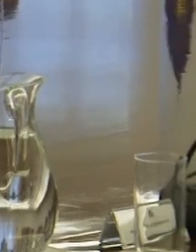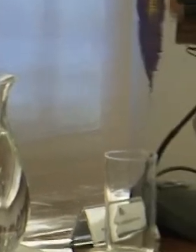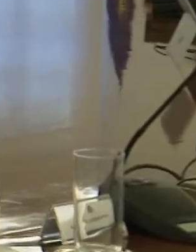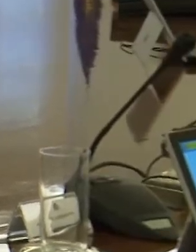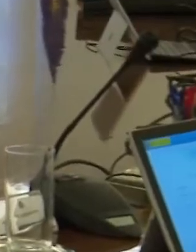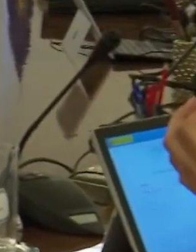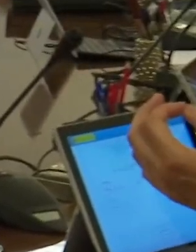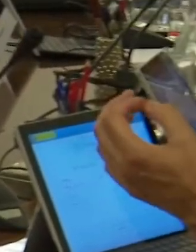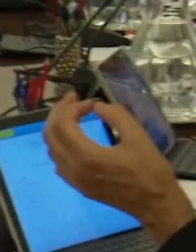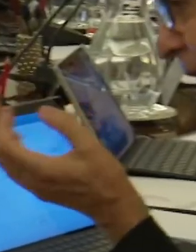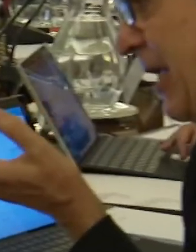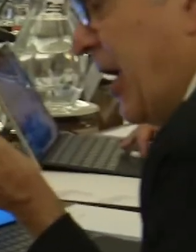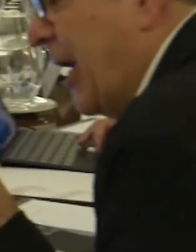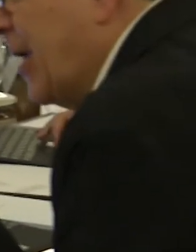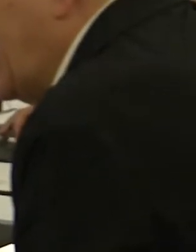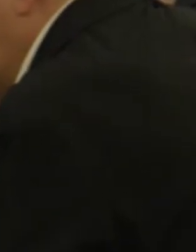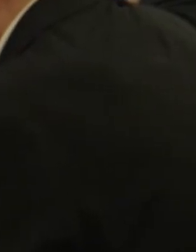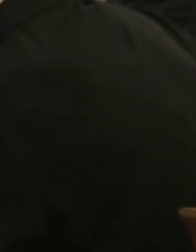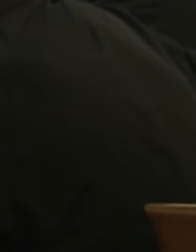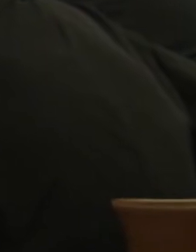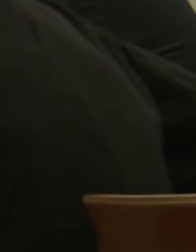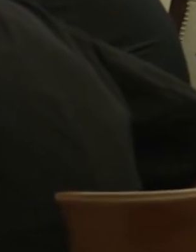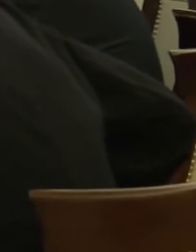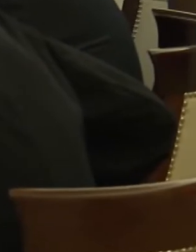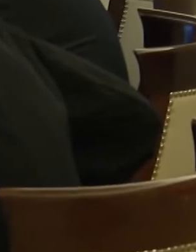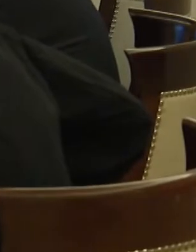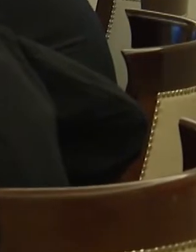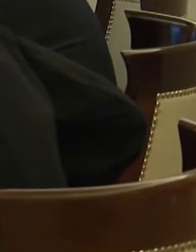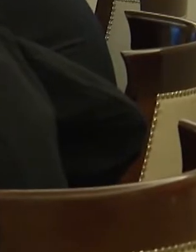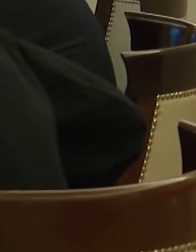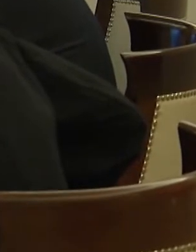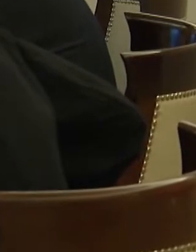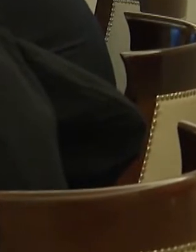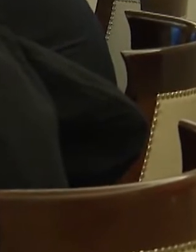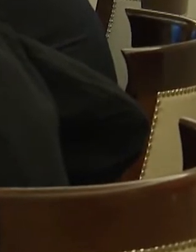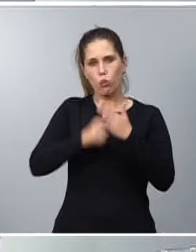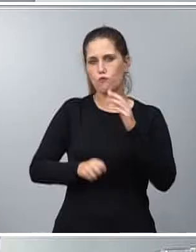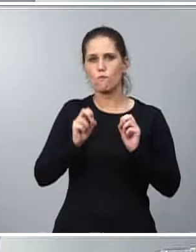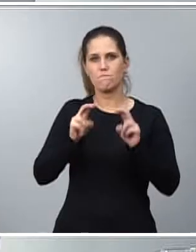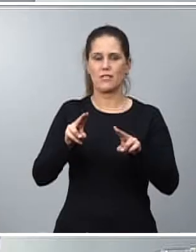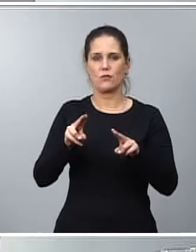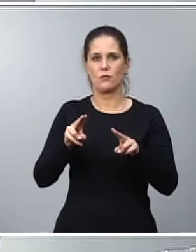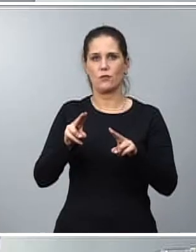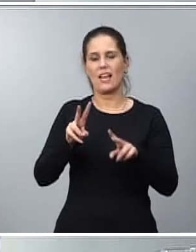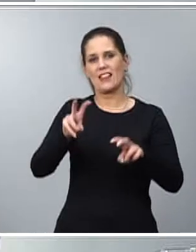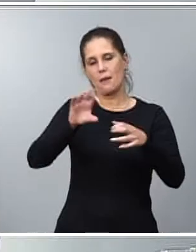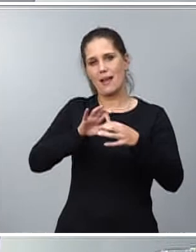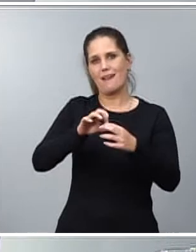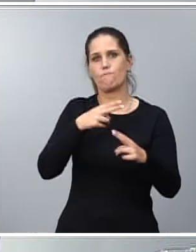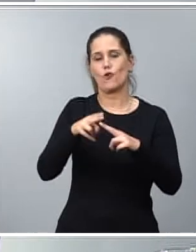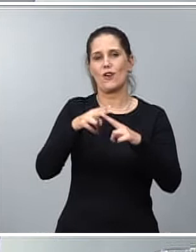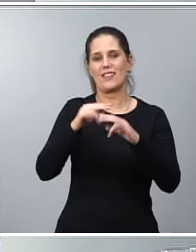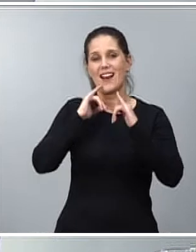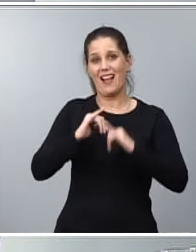el momento de intensidad mayor en términos de política energética de la Unión Europea durante